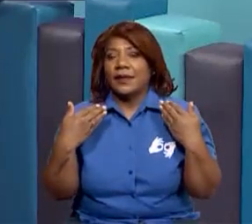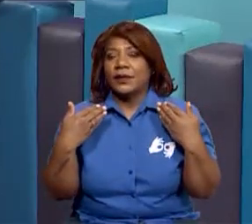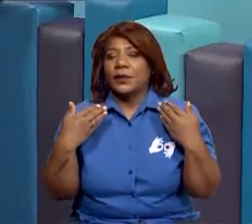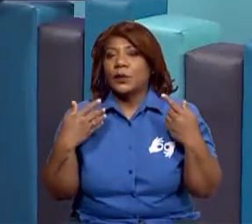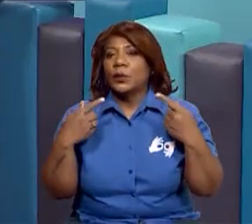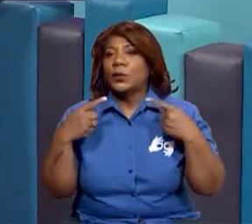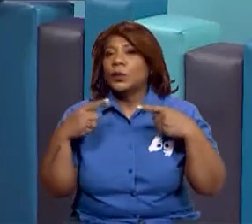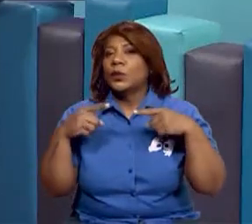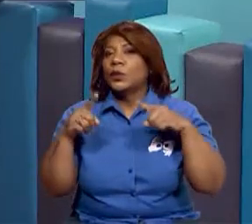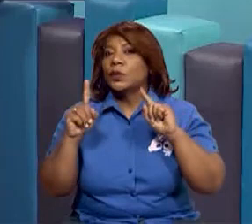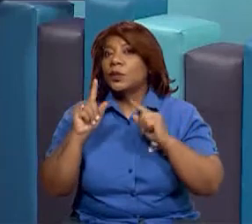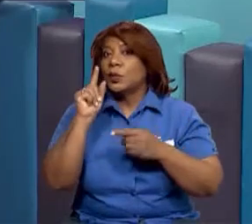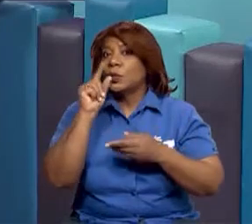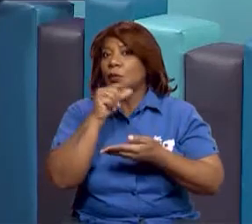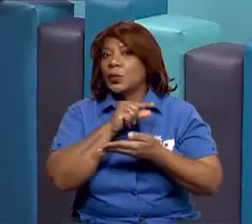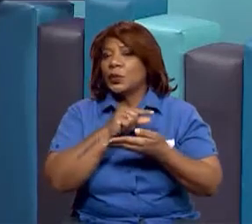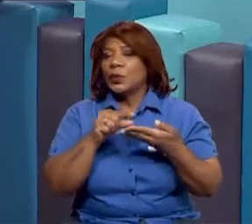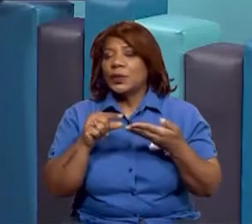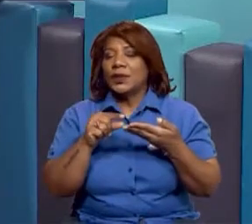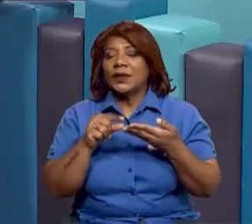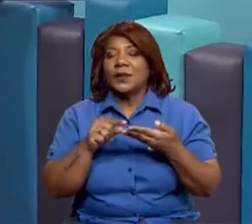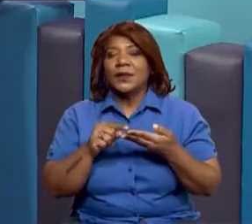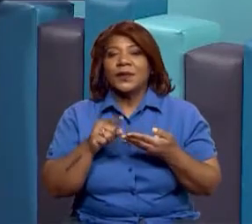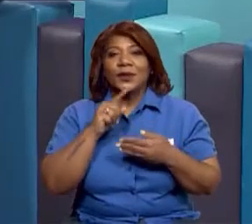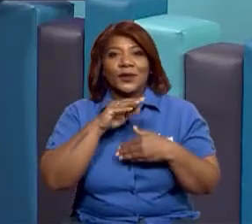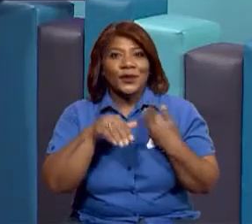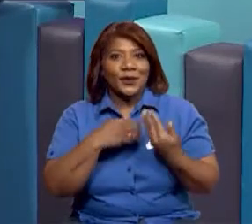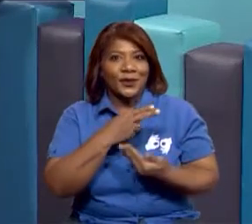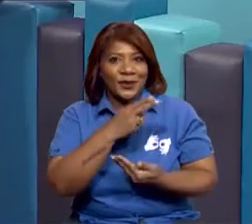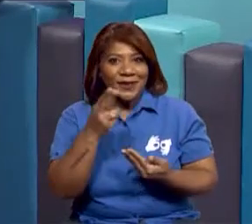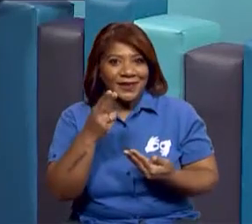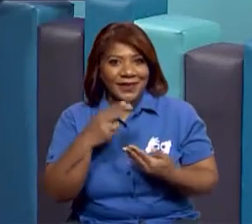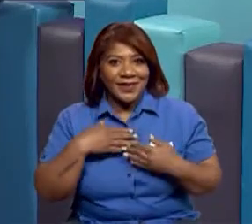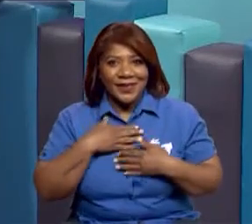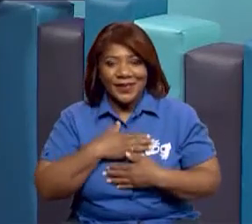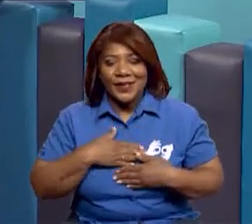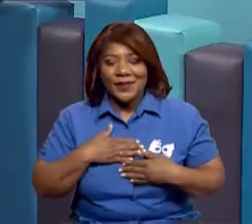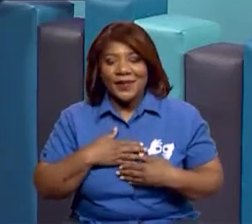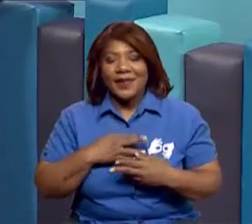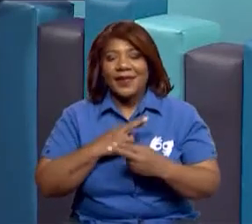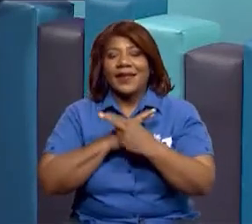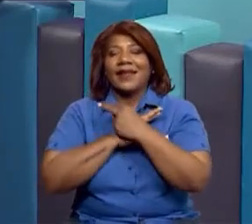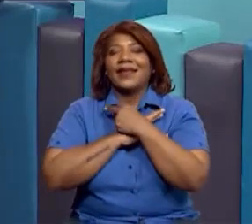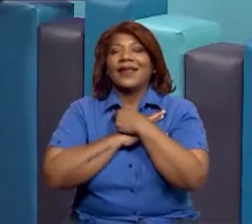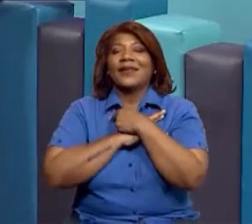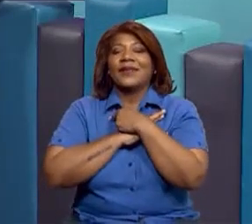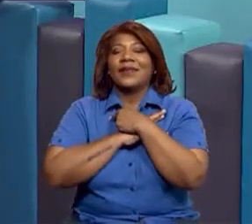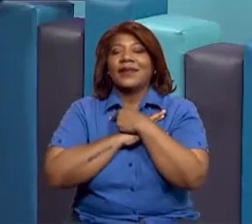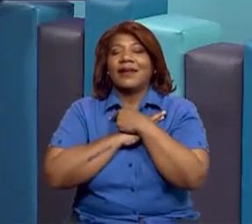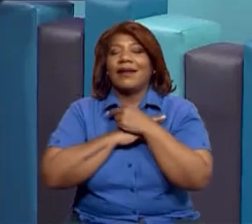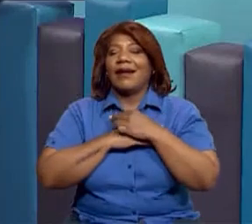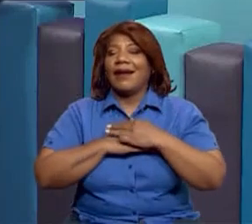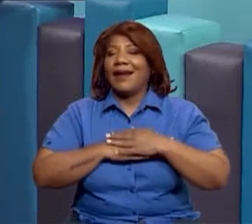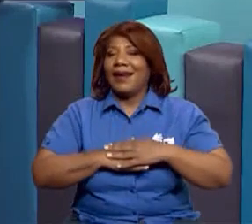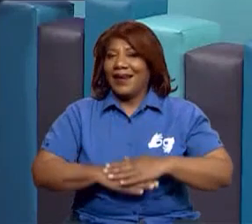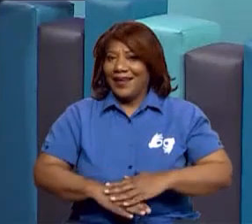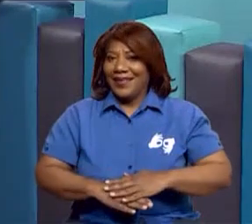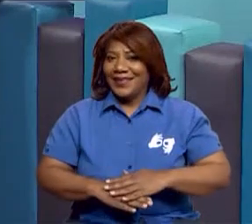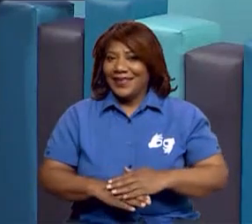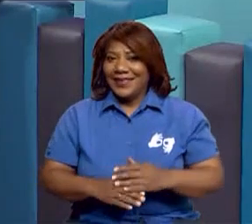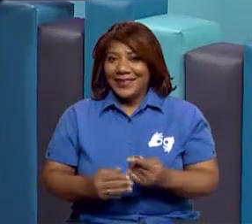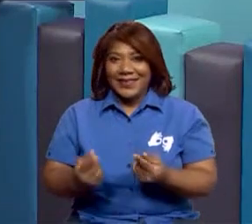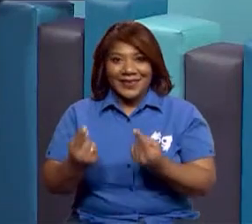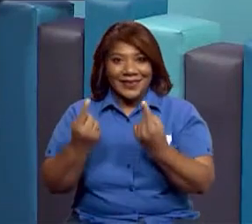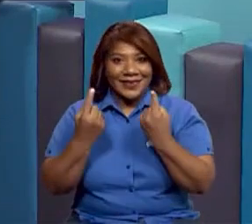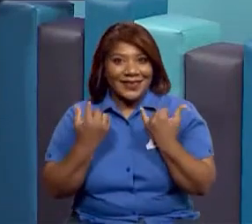cortito, pero que lo hayan disfrutado mucho, se hayan relajado y que vengan con ese ánimo de